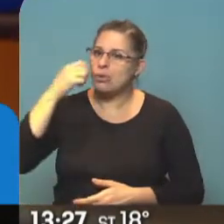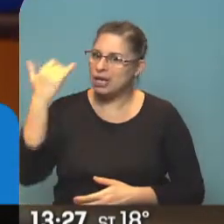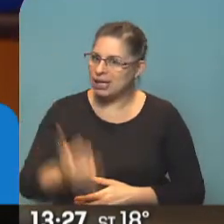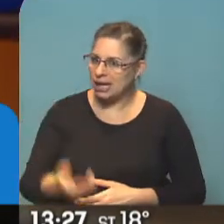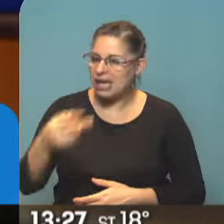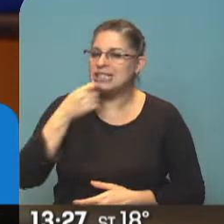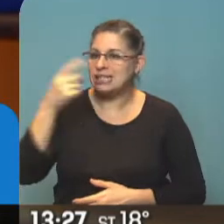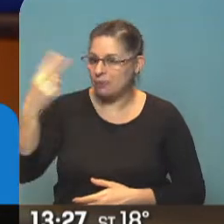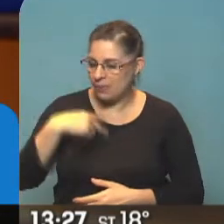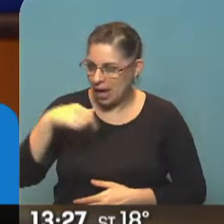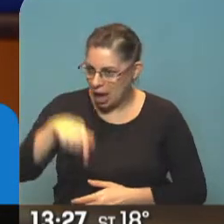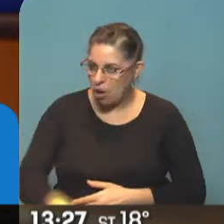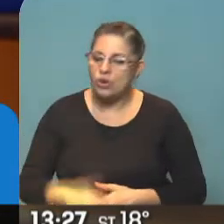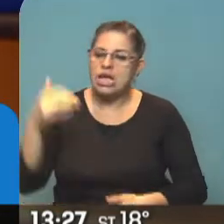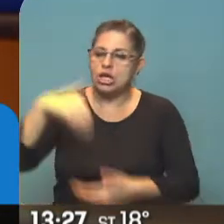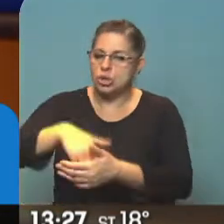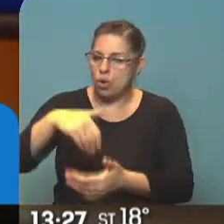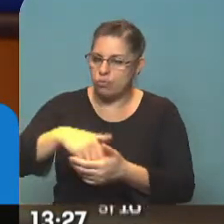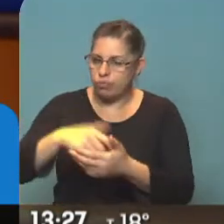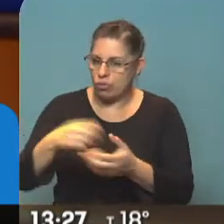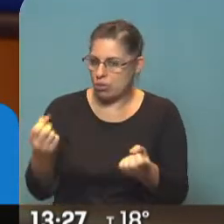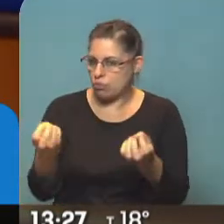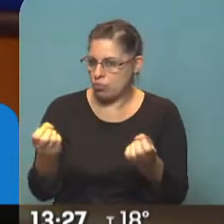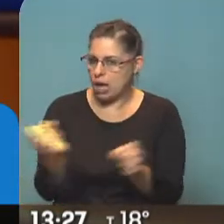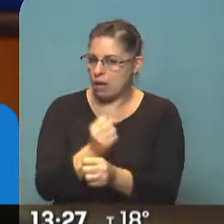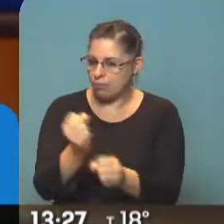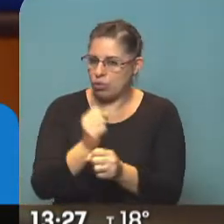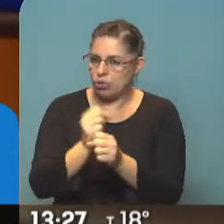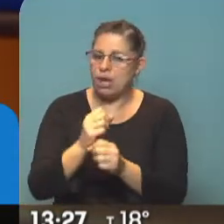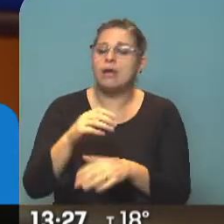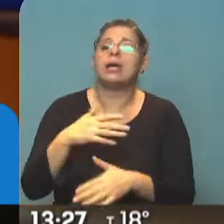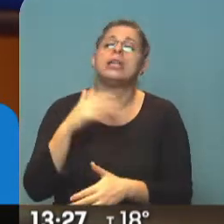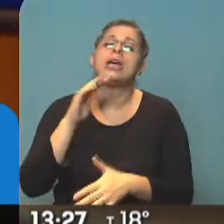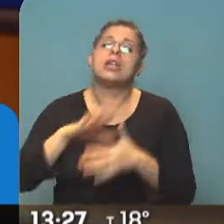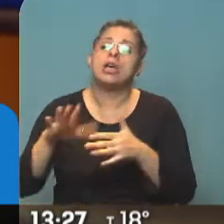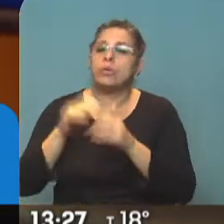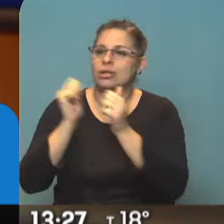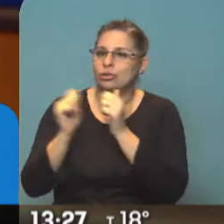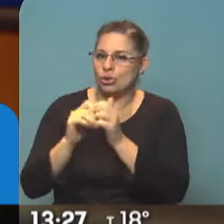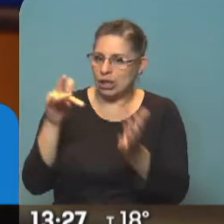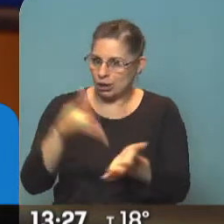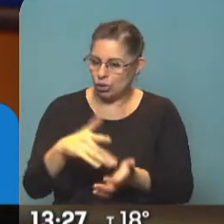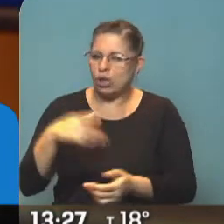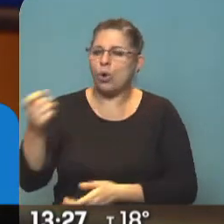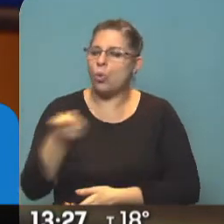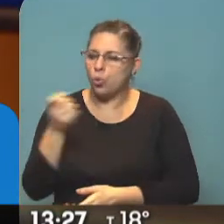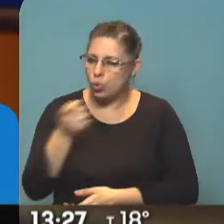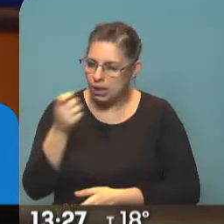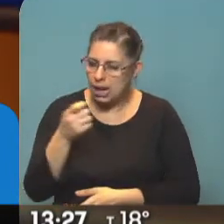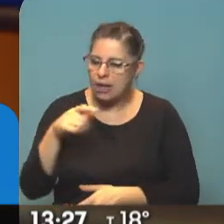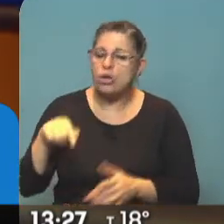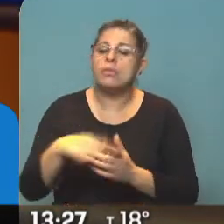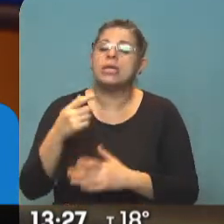si nos estás viendo. Fuiste incorporado exitosamente dentro del programa de reparación histórica. Vos sos jubilado en relación de